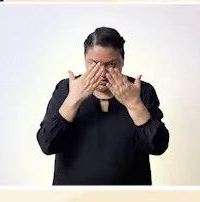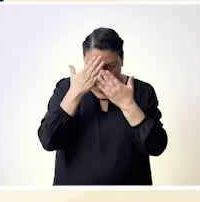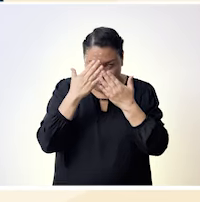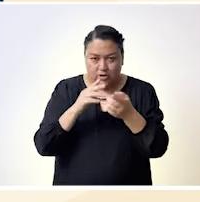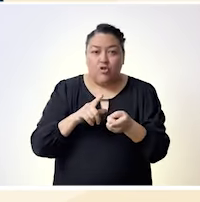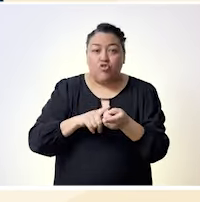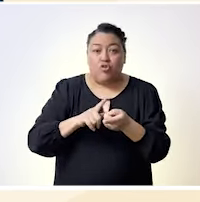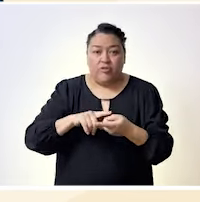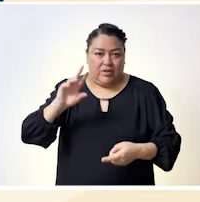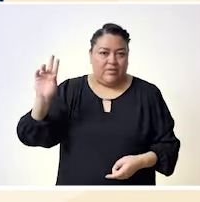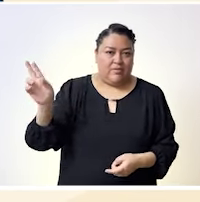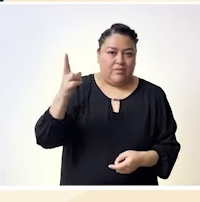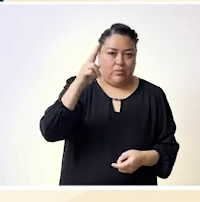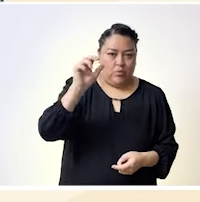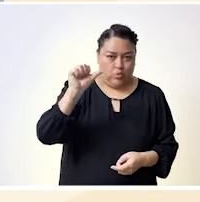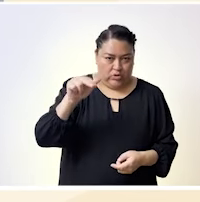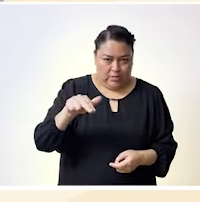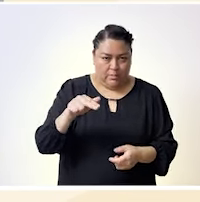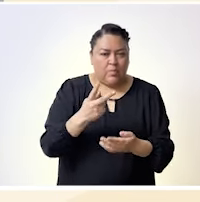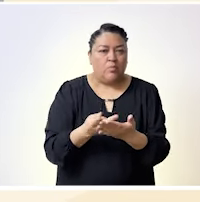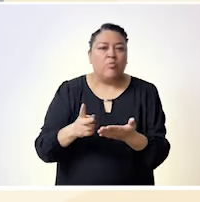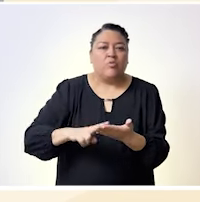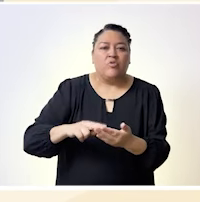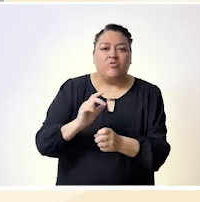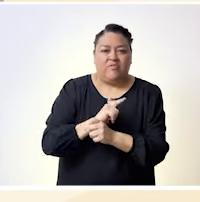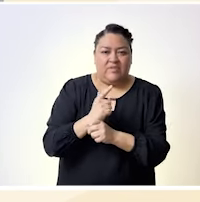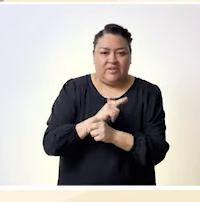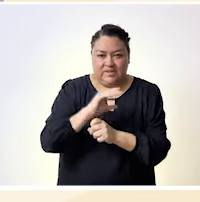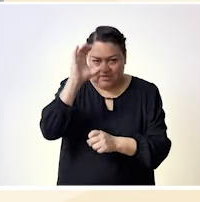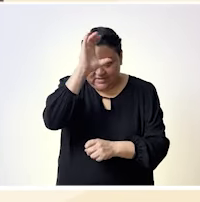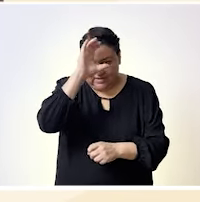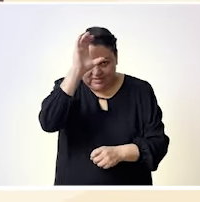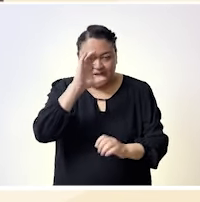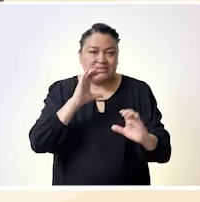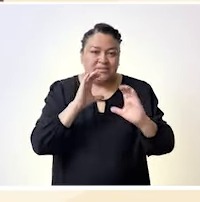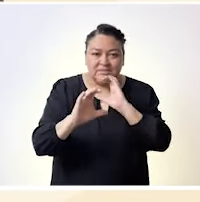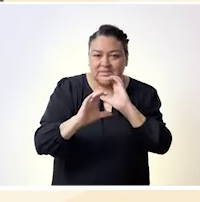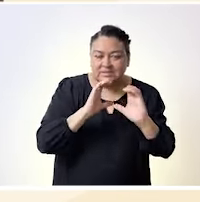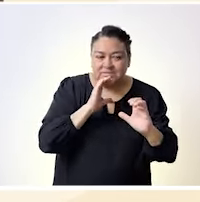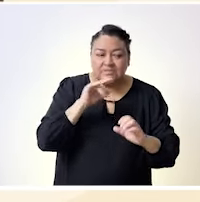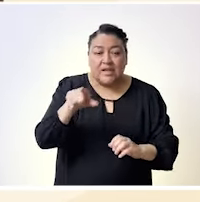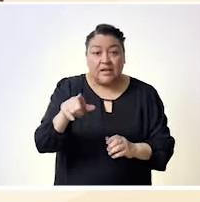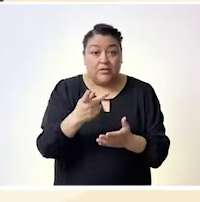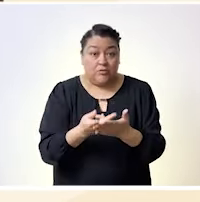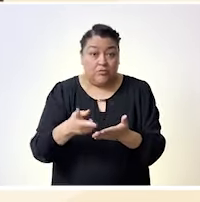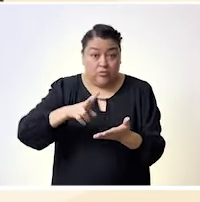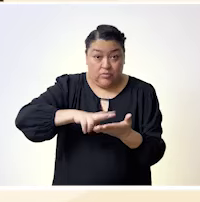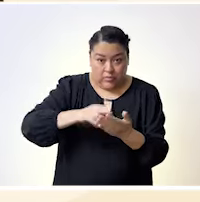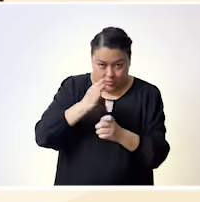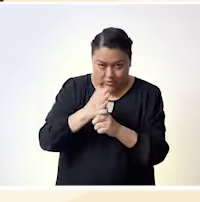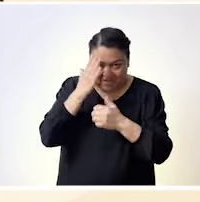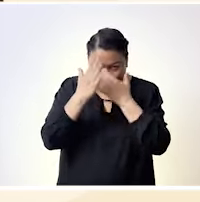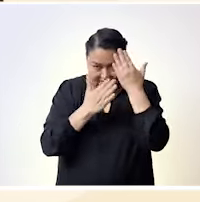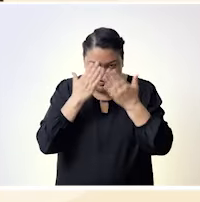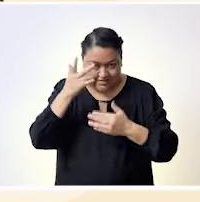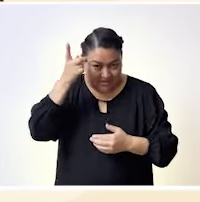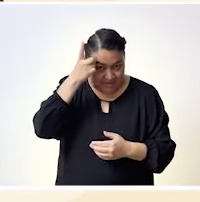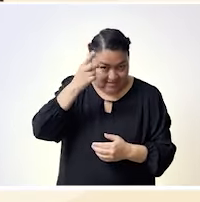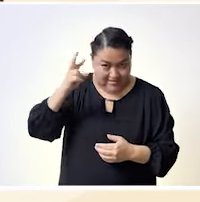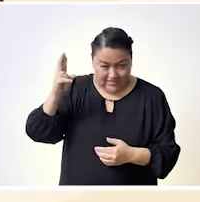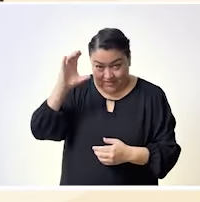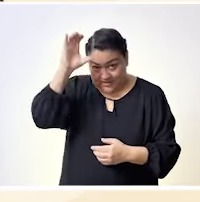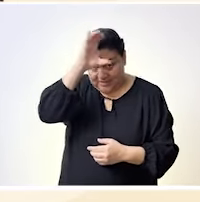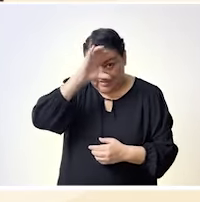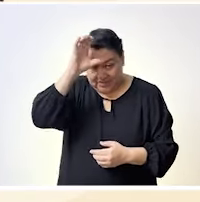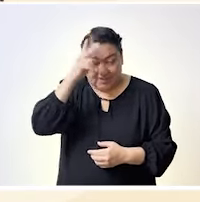doctorante en el programa de posgrado en Ciencias Políticas y Sociales de dicha institución. Desde el 2009 se desempeña como profesora del